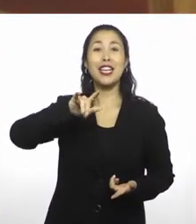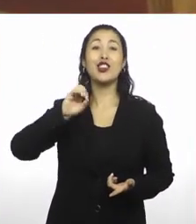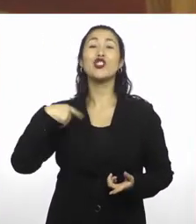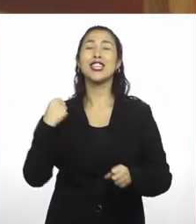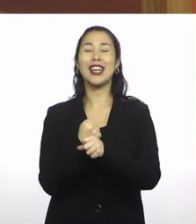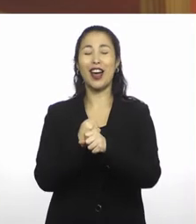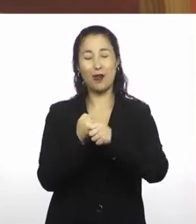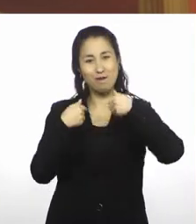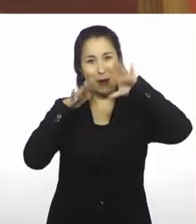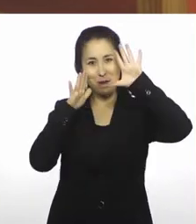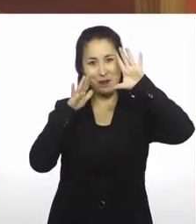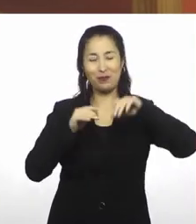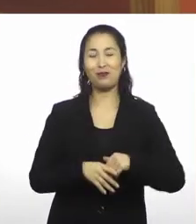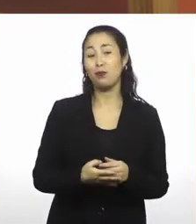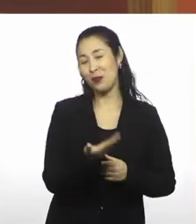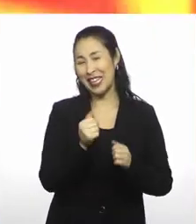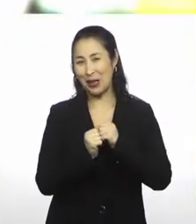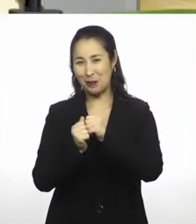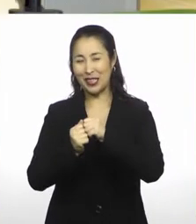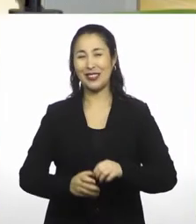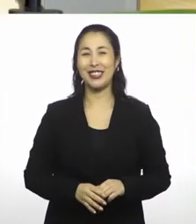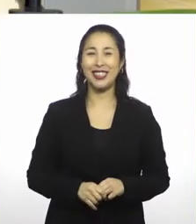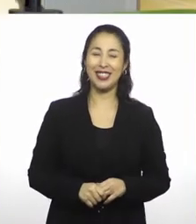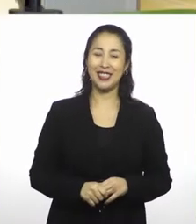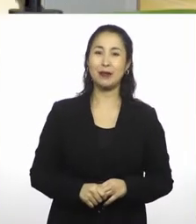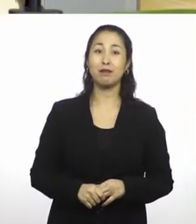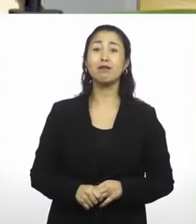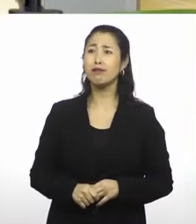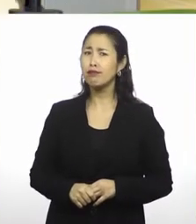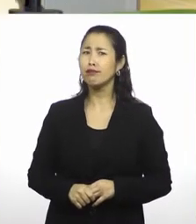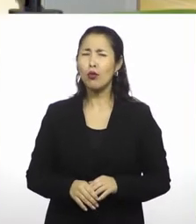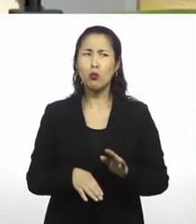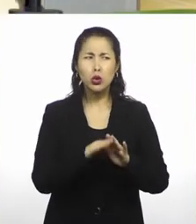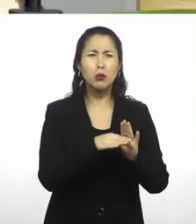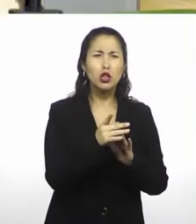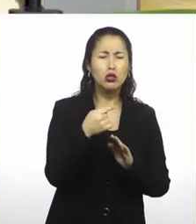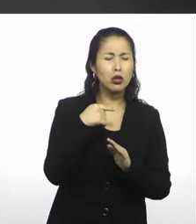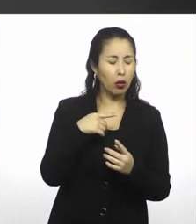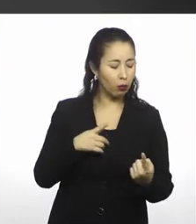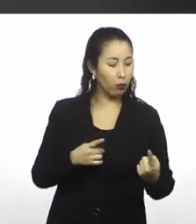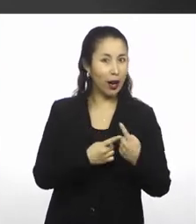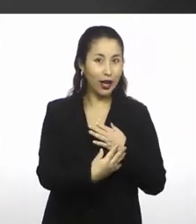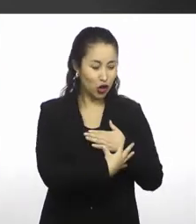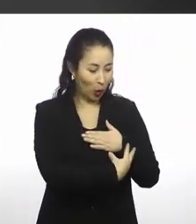Museo Interactivo Mirador. Acompáñenme. Más de alguna vez nos hemos topado con nuestra sombra.